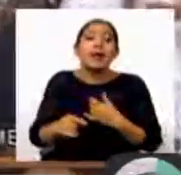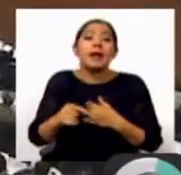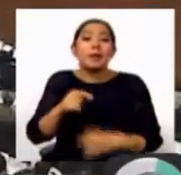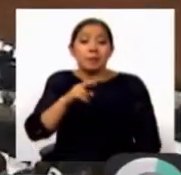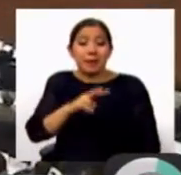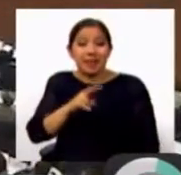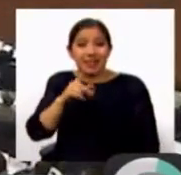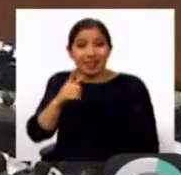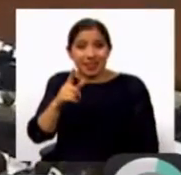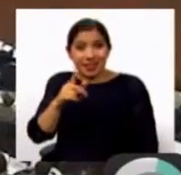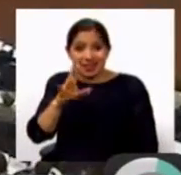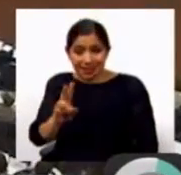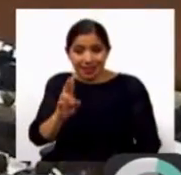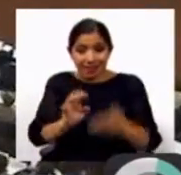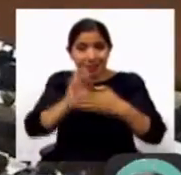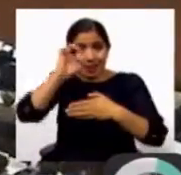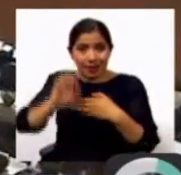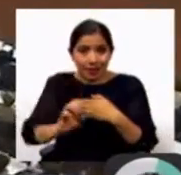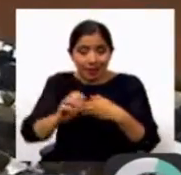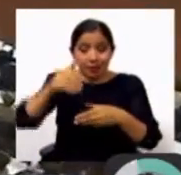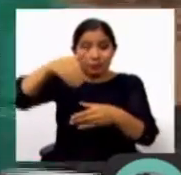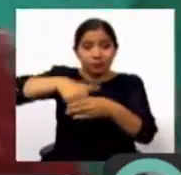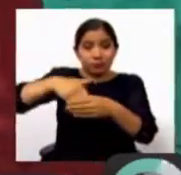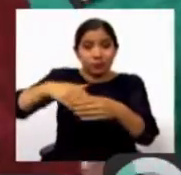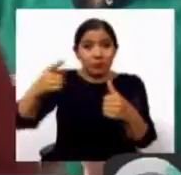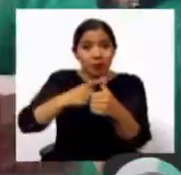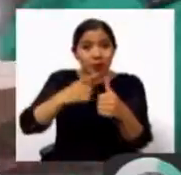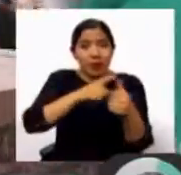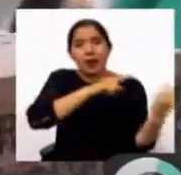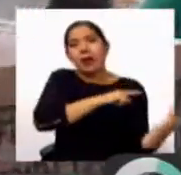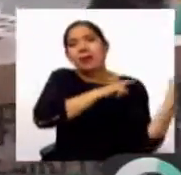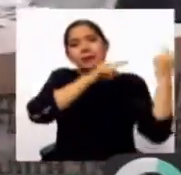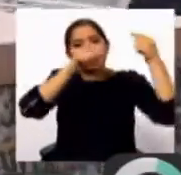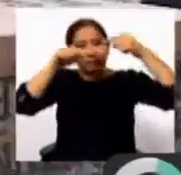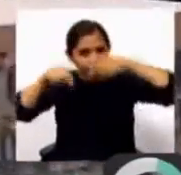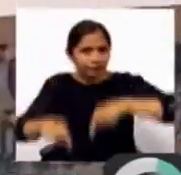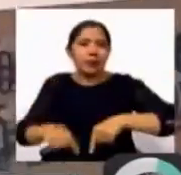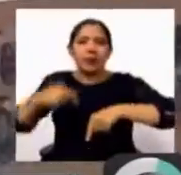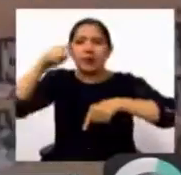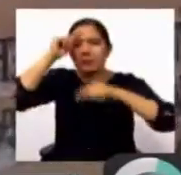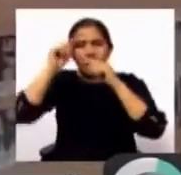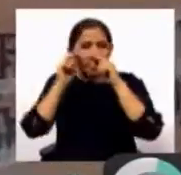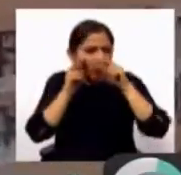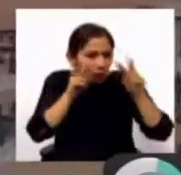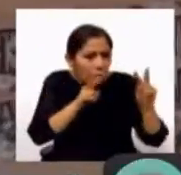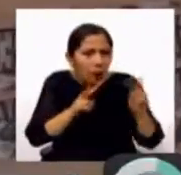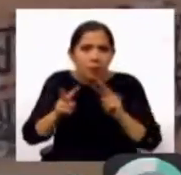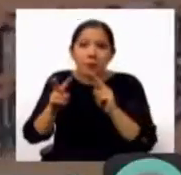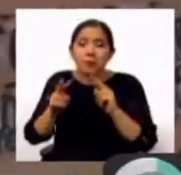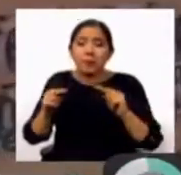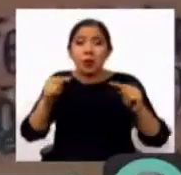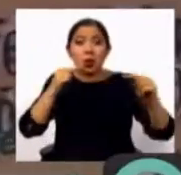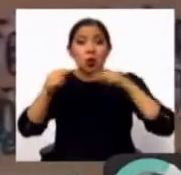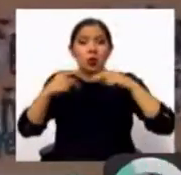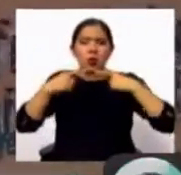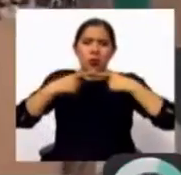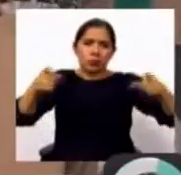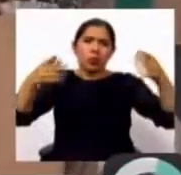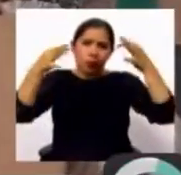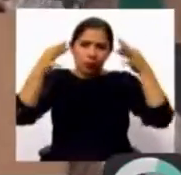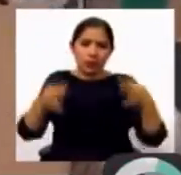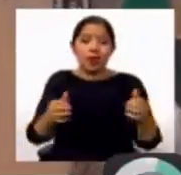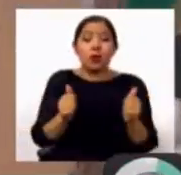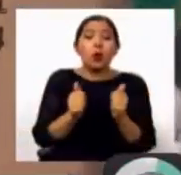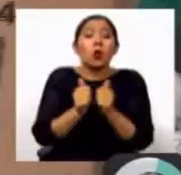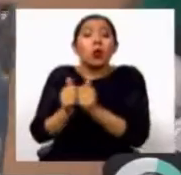inéditas elecciones primarias que tendrán lugar en Bolivia el domingo 27 de enero. Noticia que fue oficializada en compañía